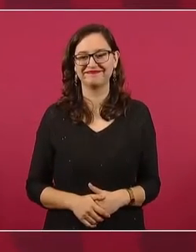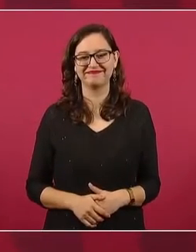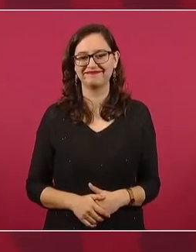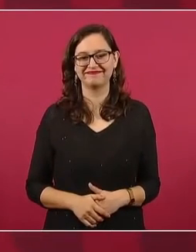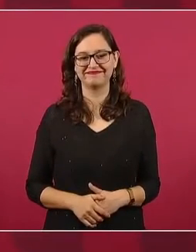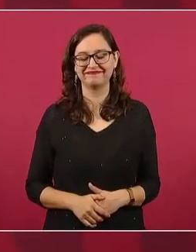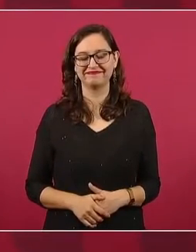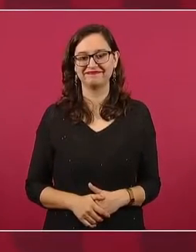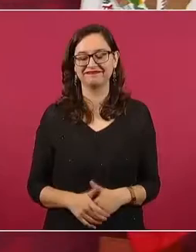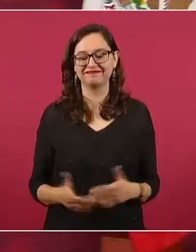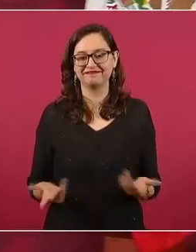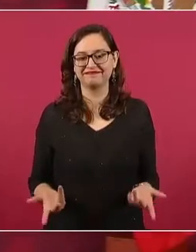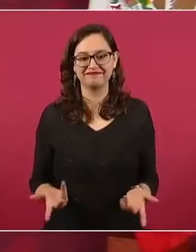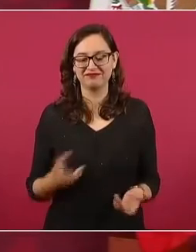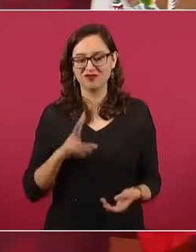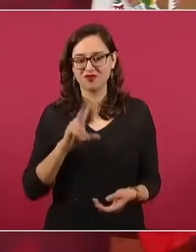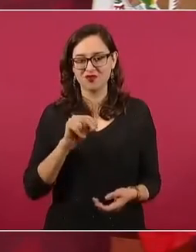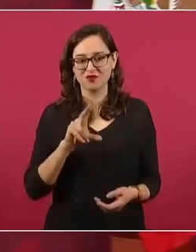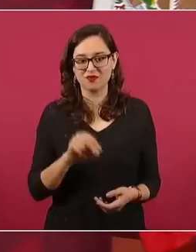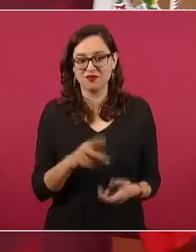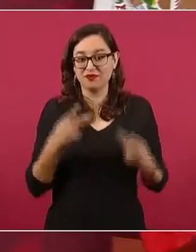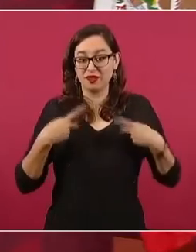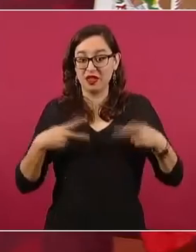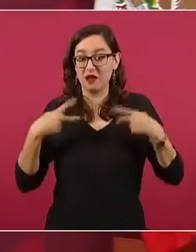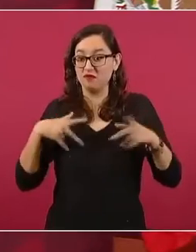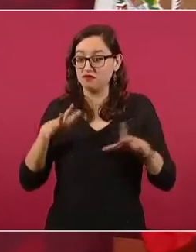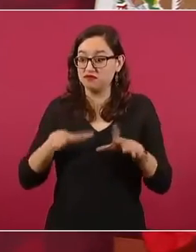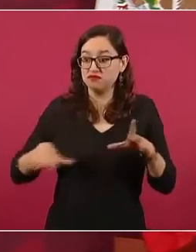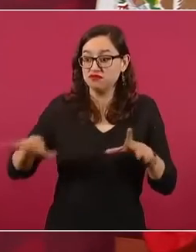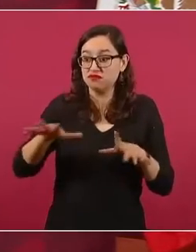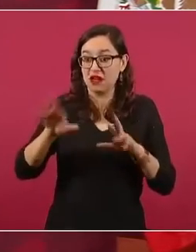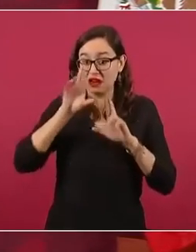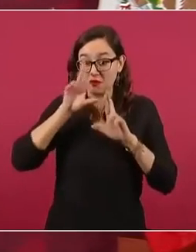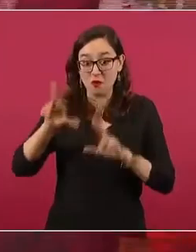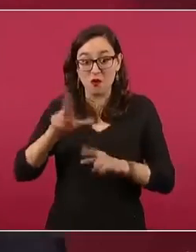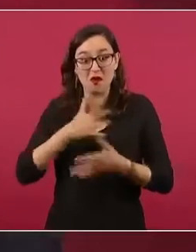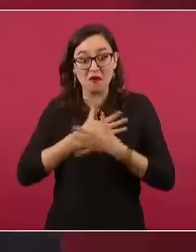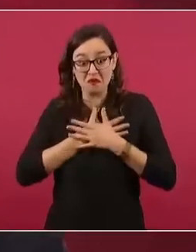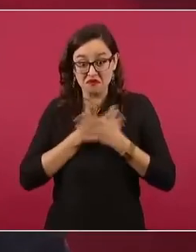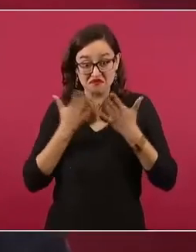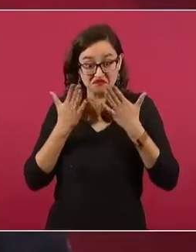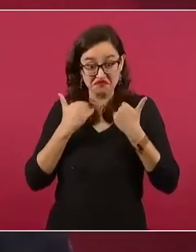si no se le tiene respeto, amor al pueblo, menos